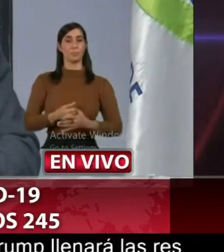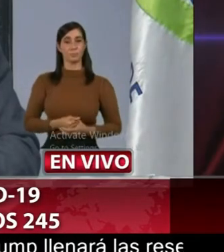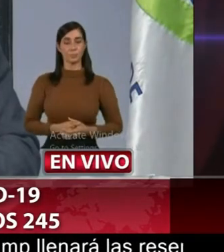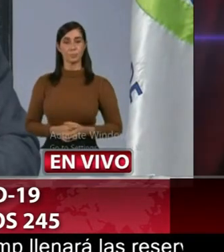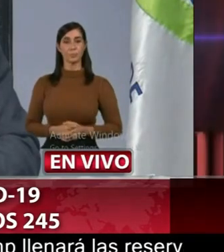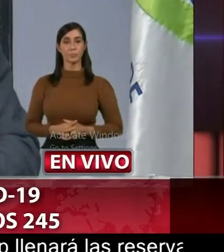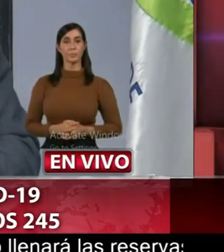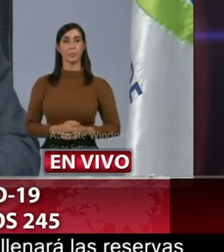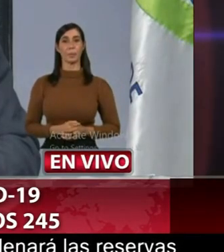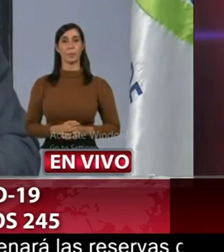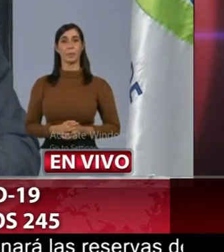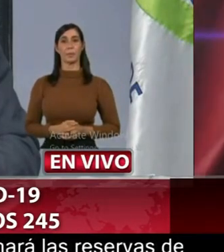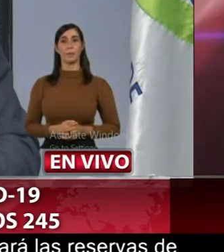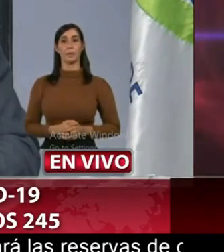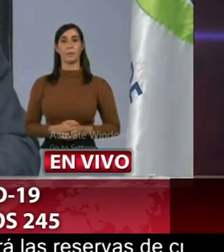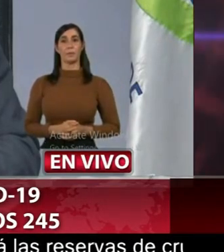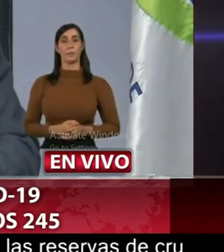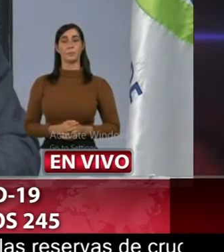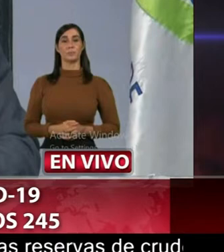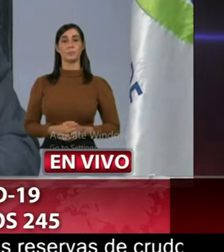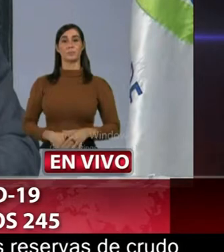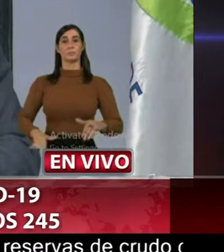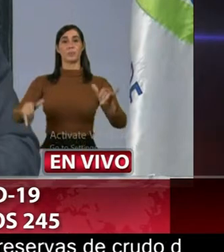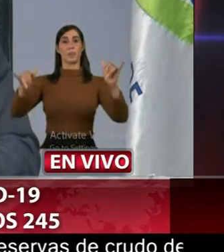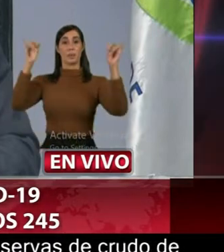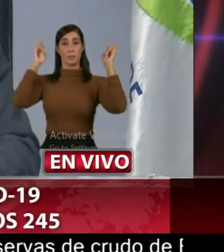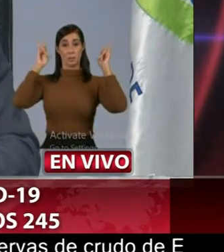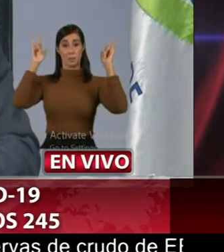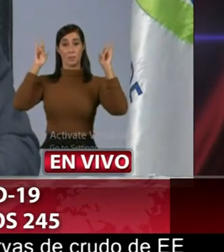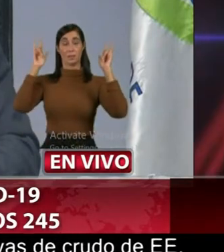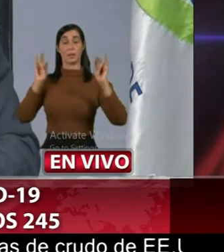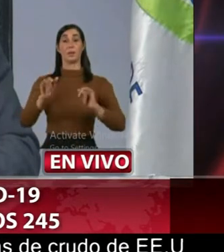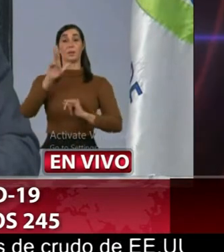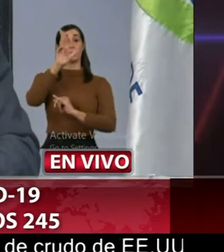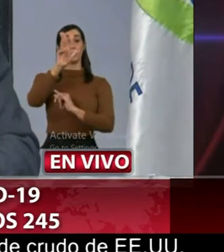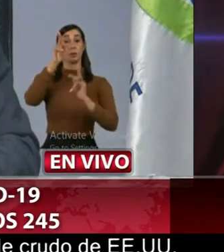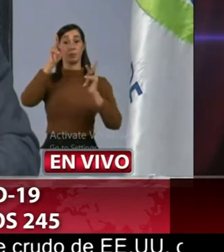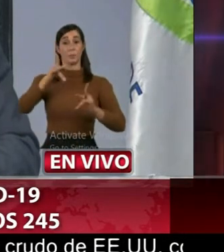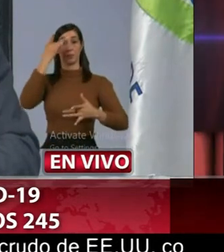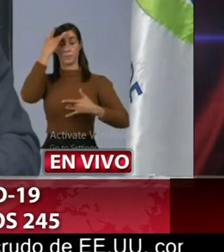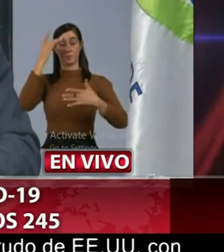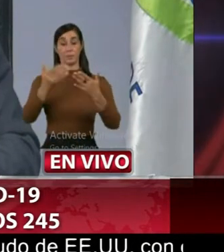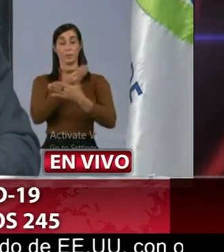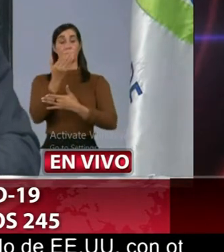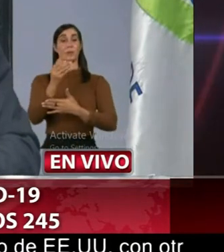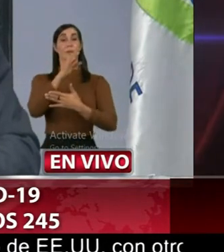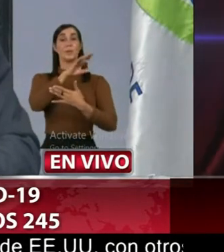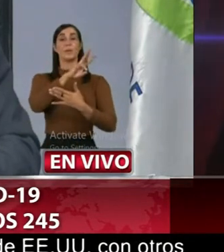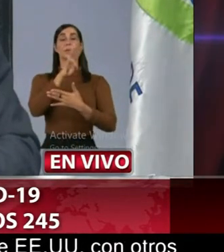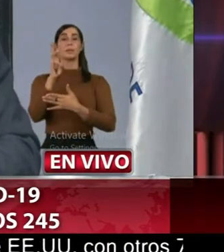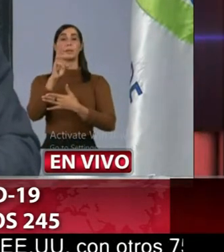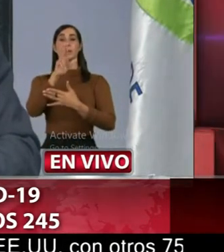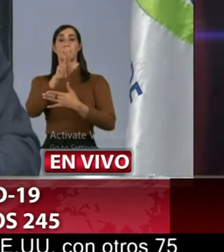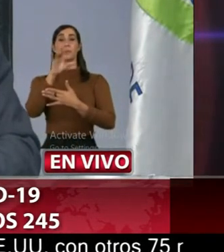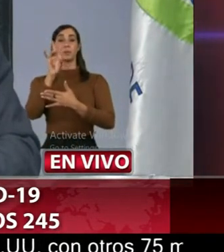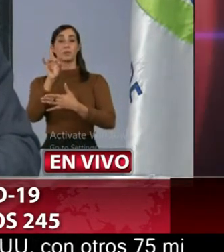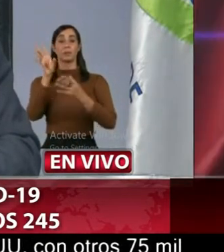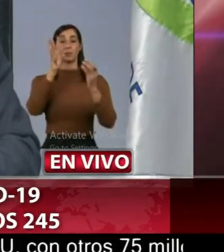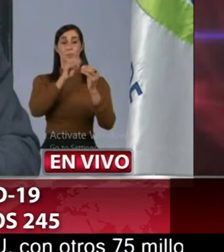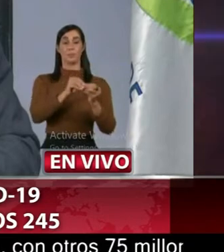Santiago tres casos nuevos seiscientos treinta y ocho acumulados